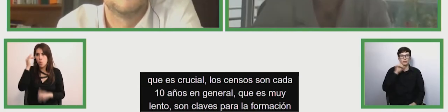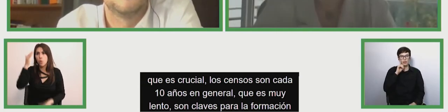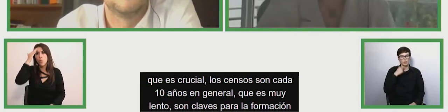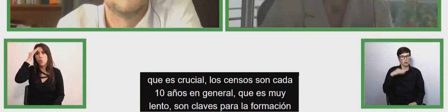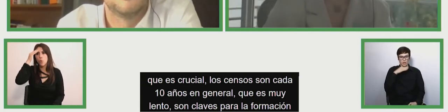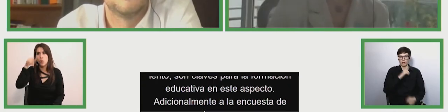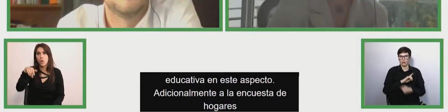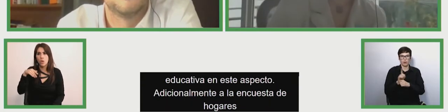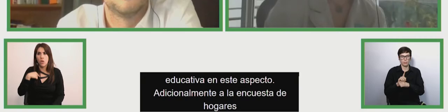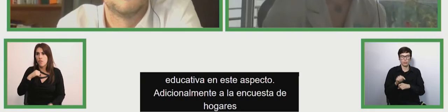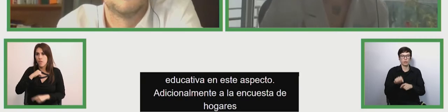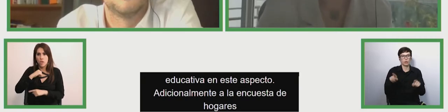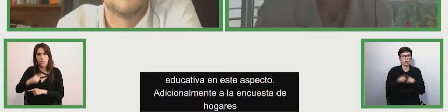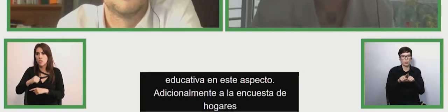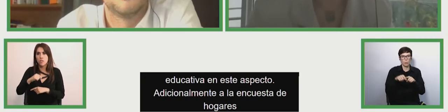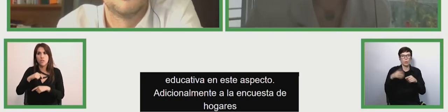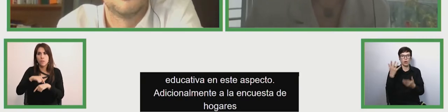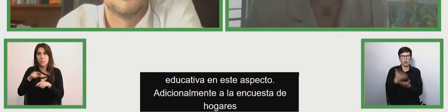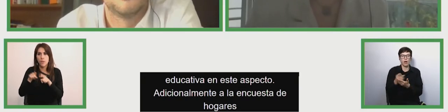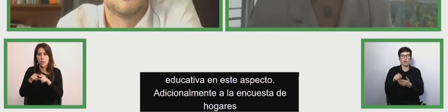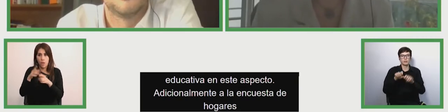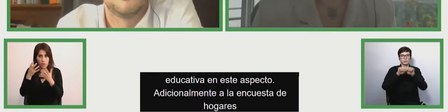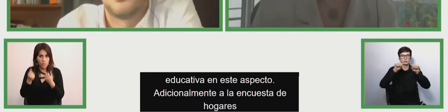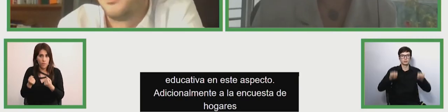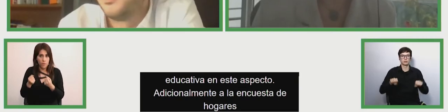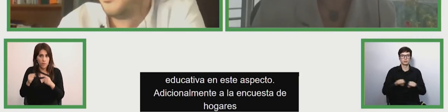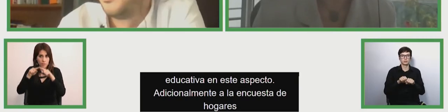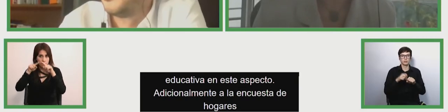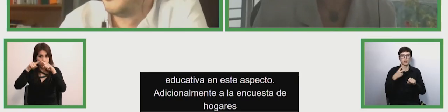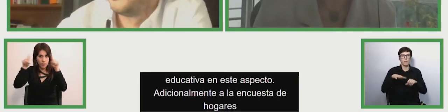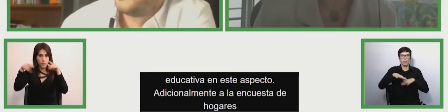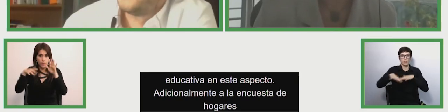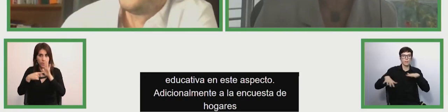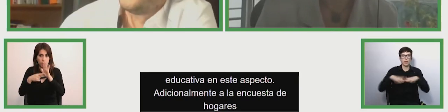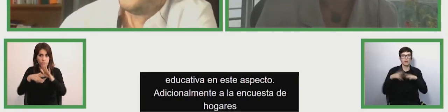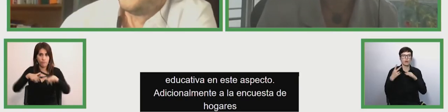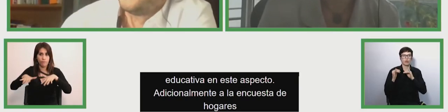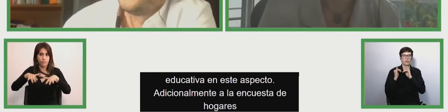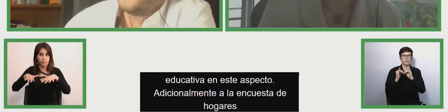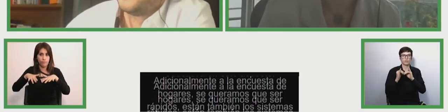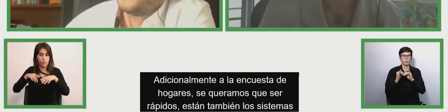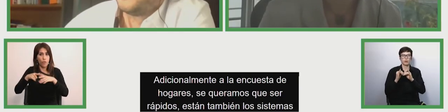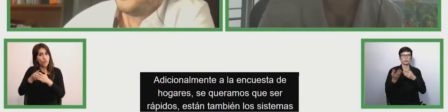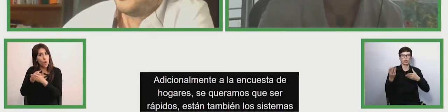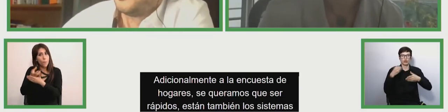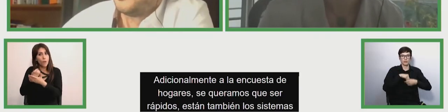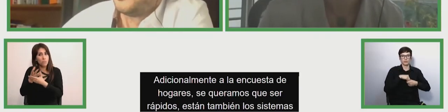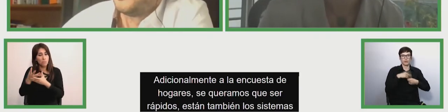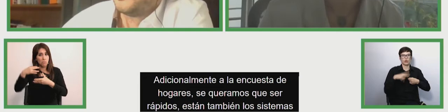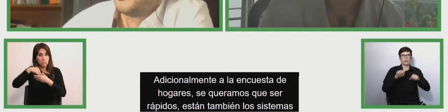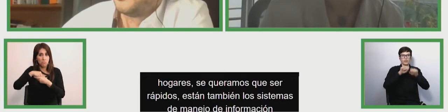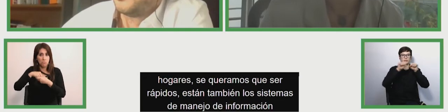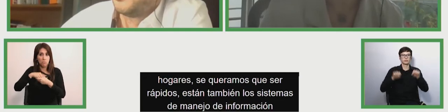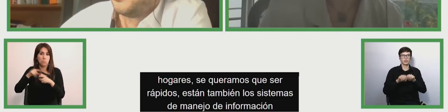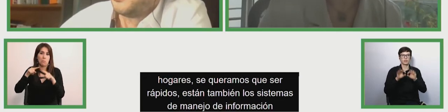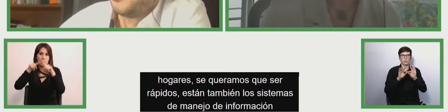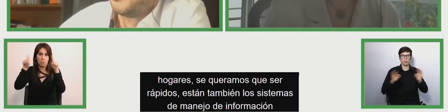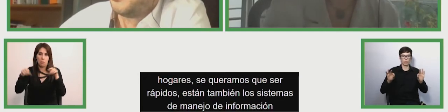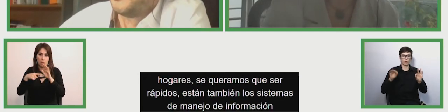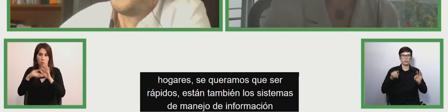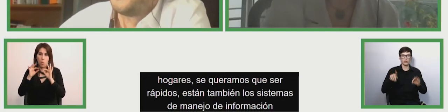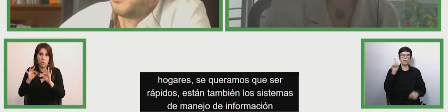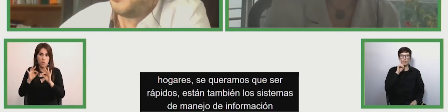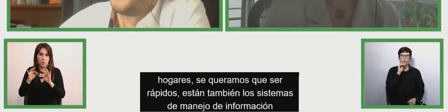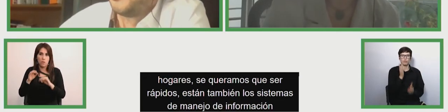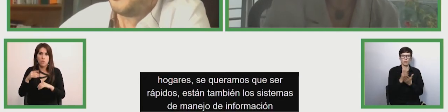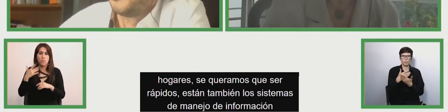rápidos están también los sistemas de manejo de información internos a los sistemas educativos los sistemas